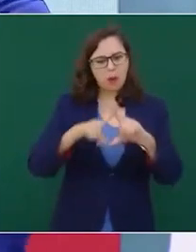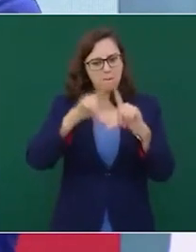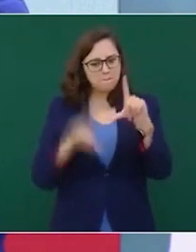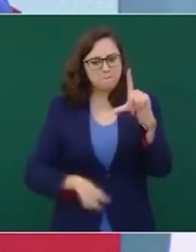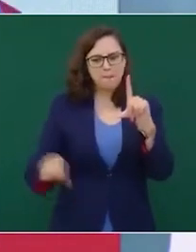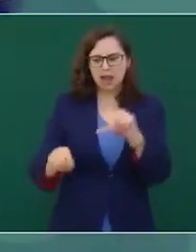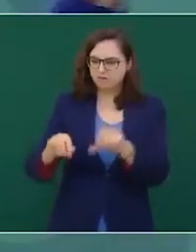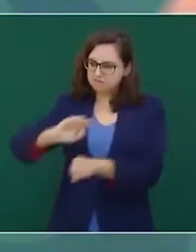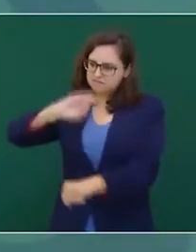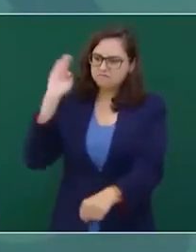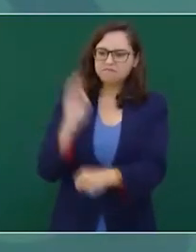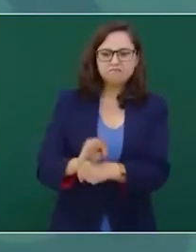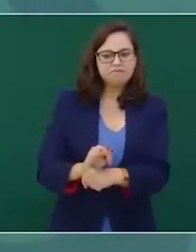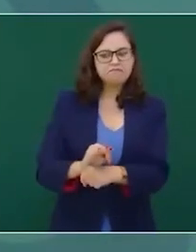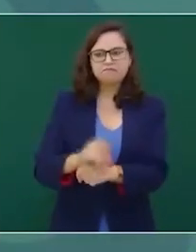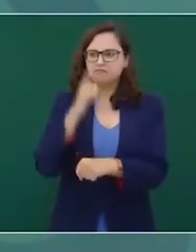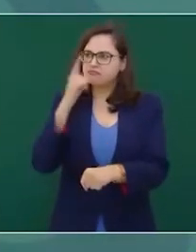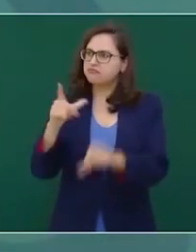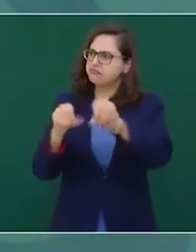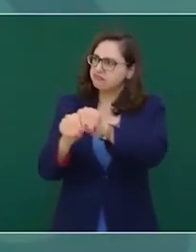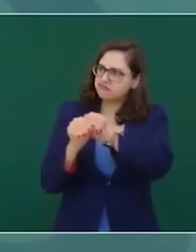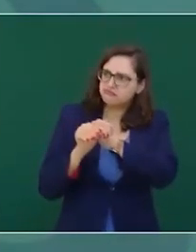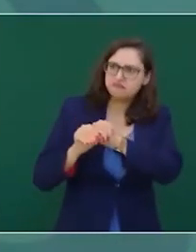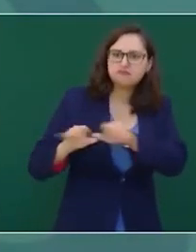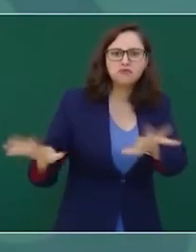Porque había que electrificar al país.